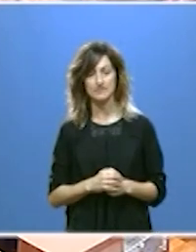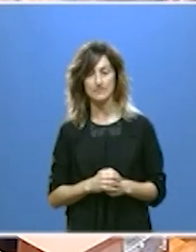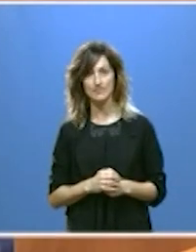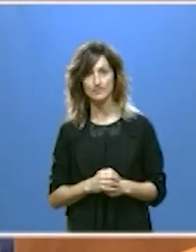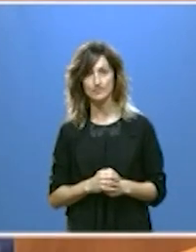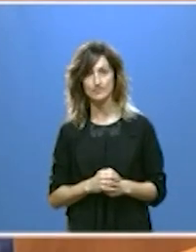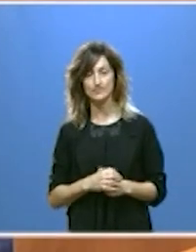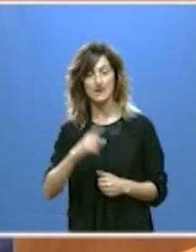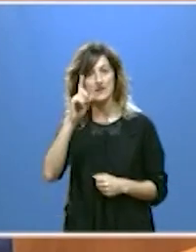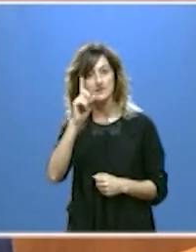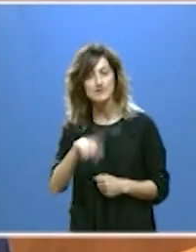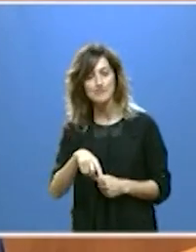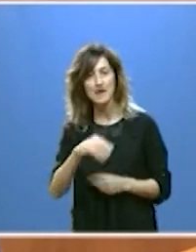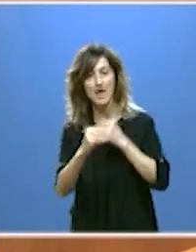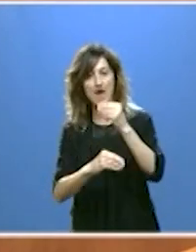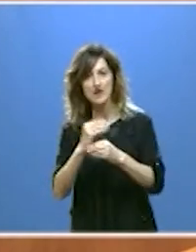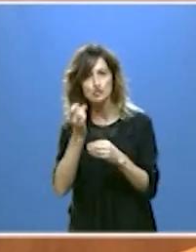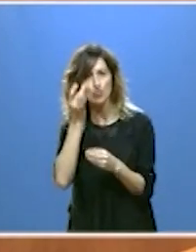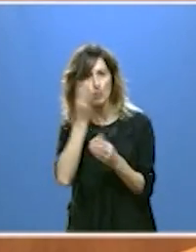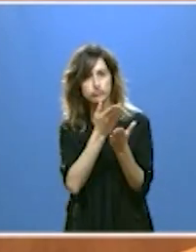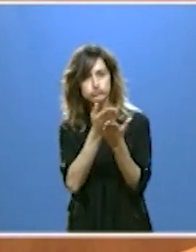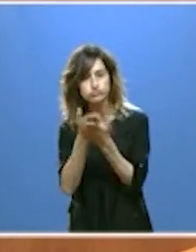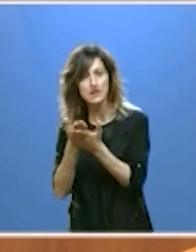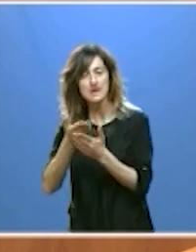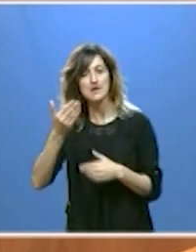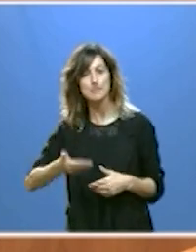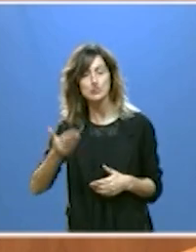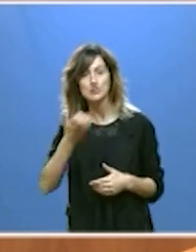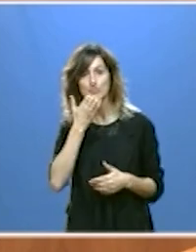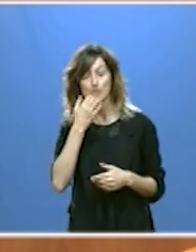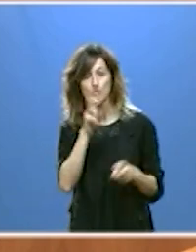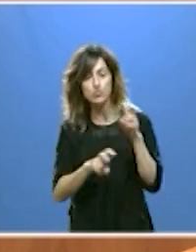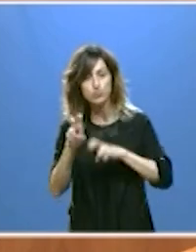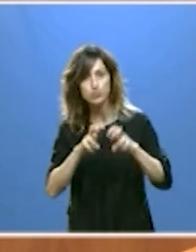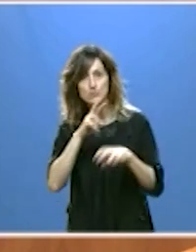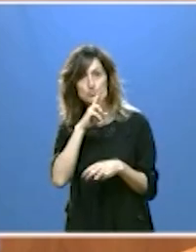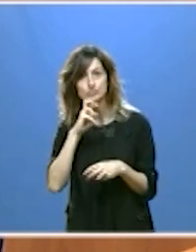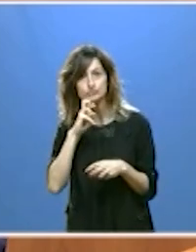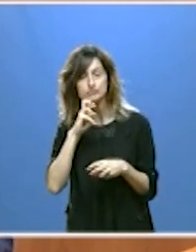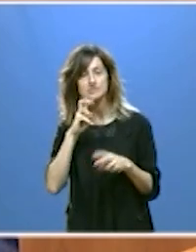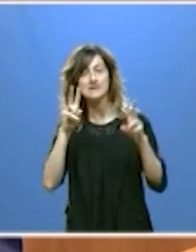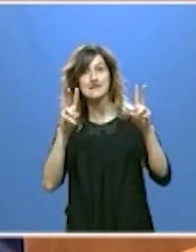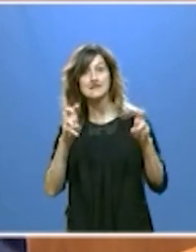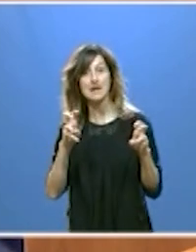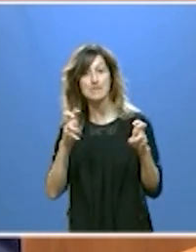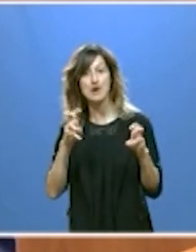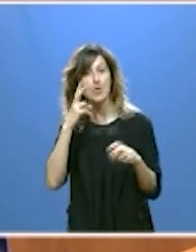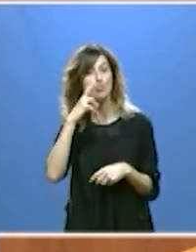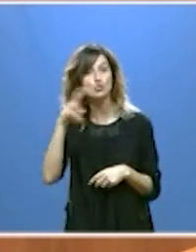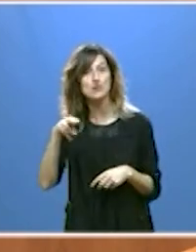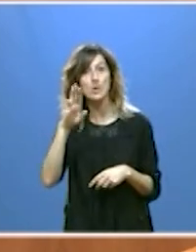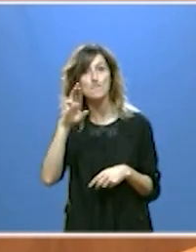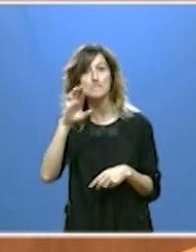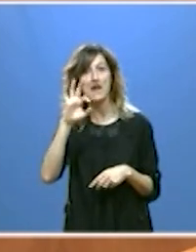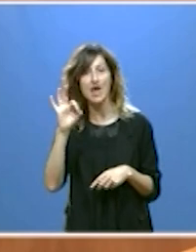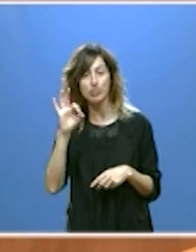hemos emprendido importantes iniciativas como la que busca garantizar la presencia al más alto nivel del Museo del Prado